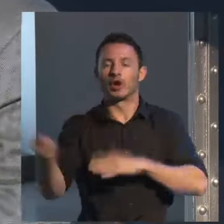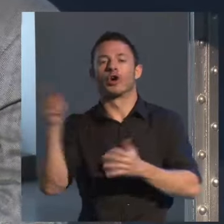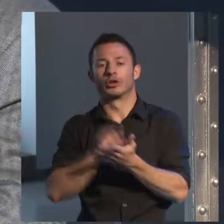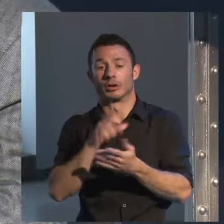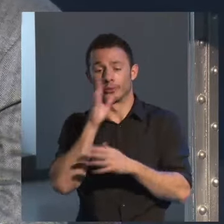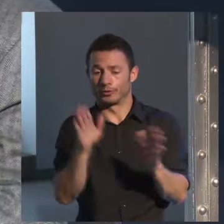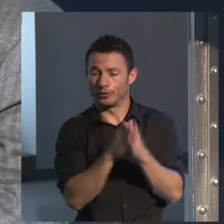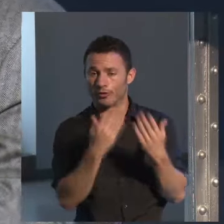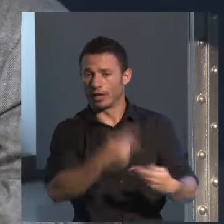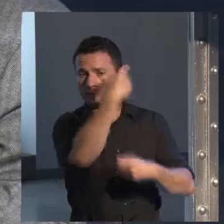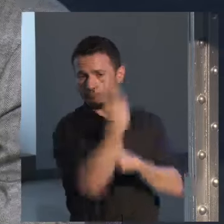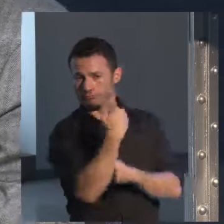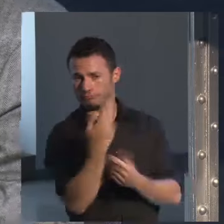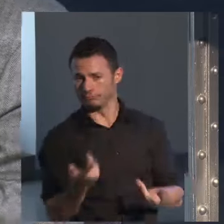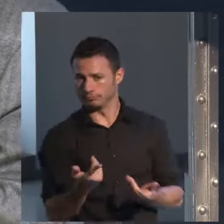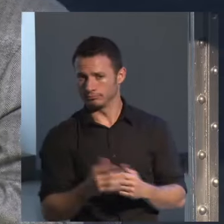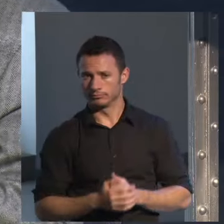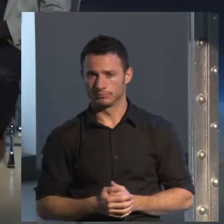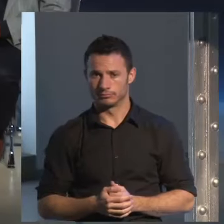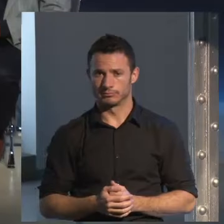me lo exigió al final.